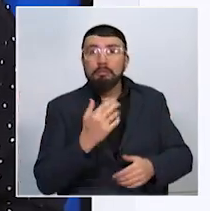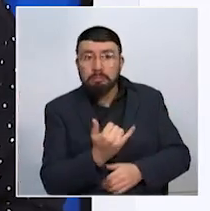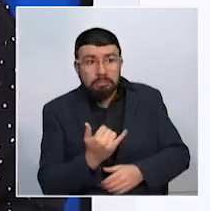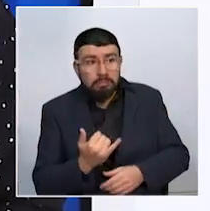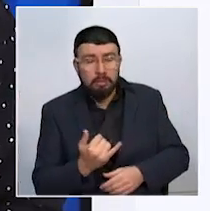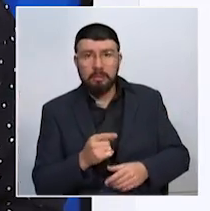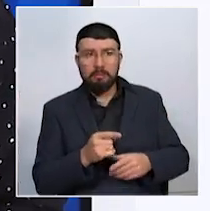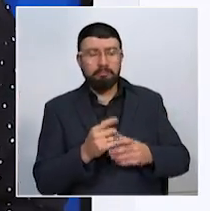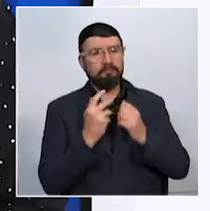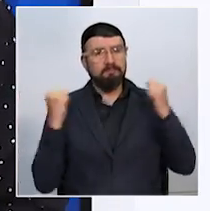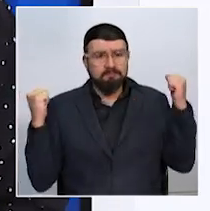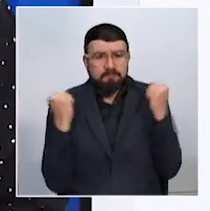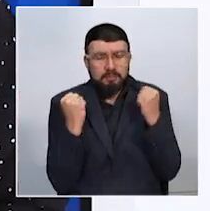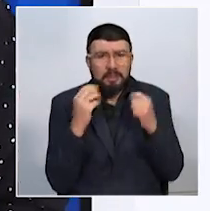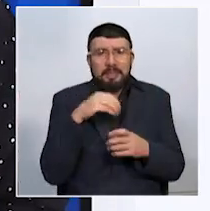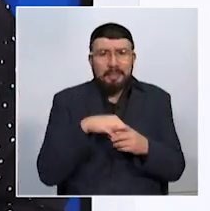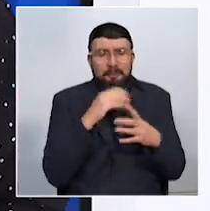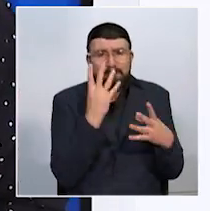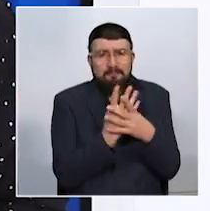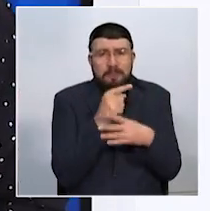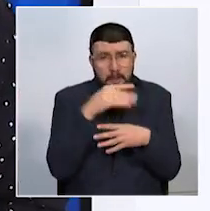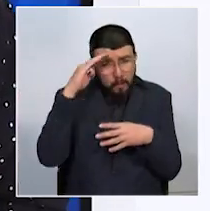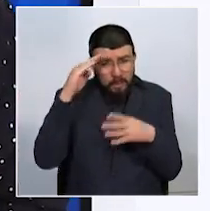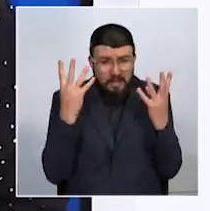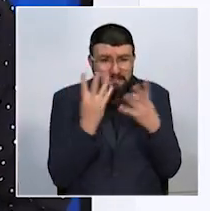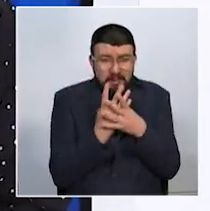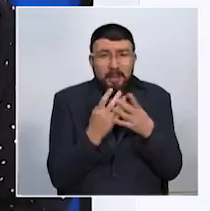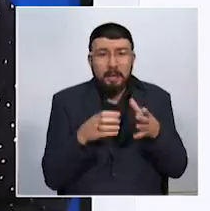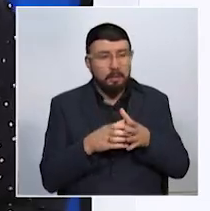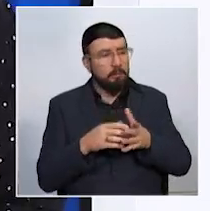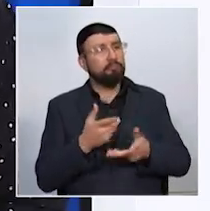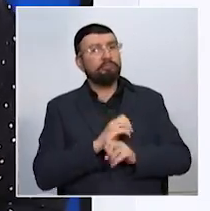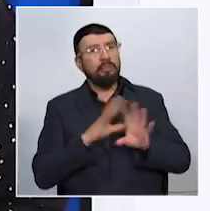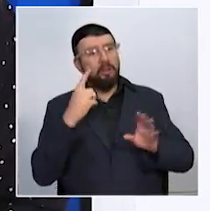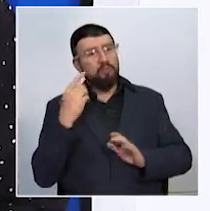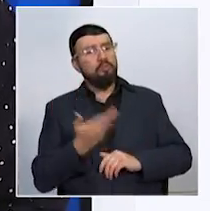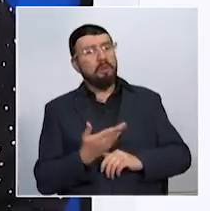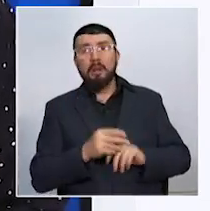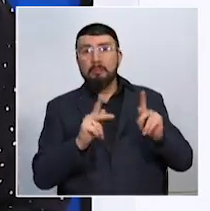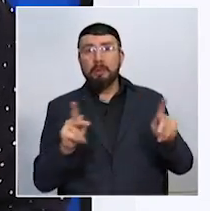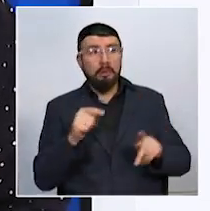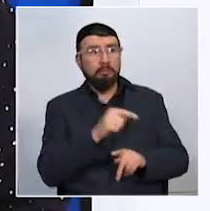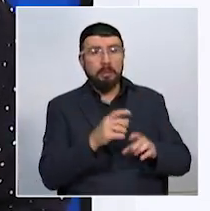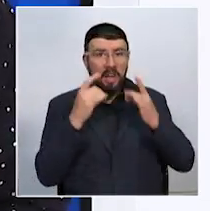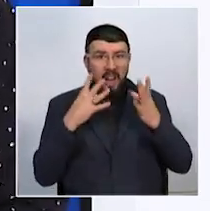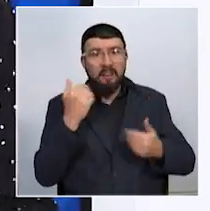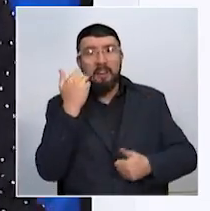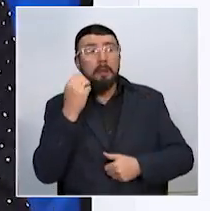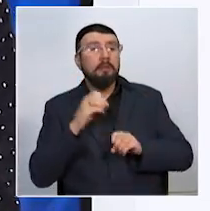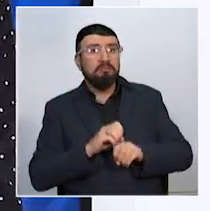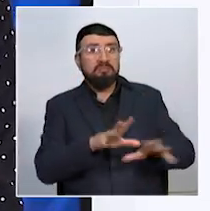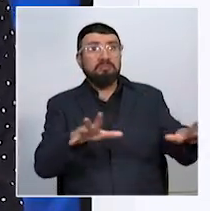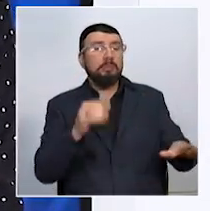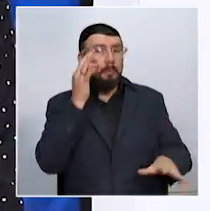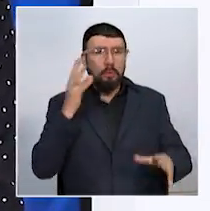hacinamiento que se presenta en la estación de policía de Manizales y deja claro en que los indicados están dispuestos a graves enfermedades por el